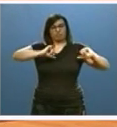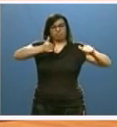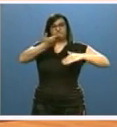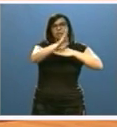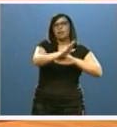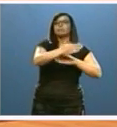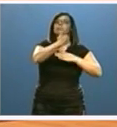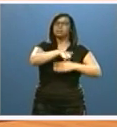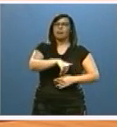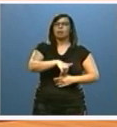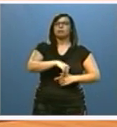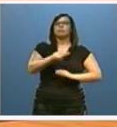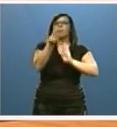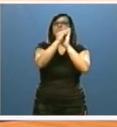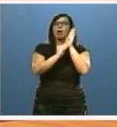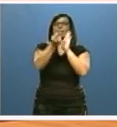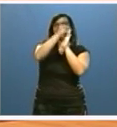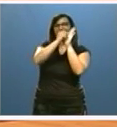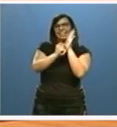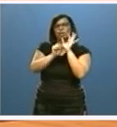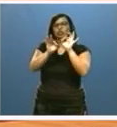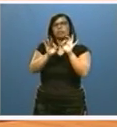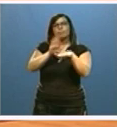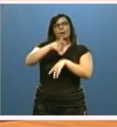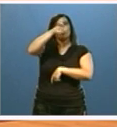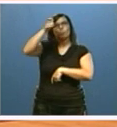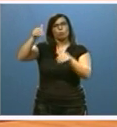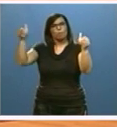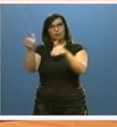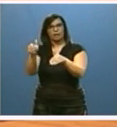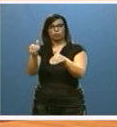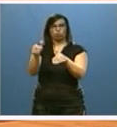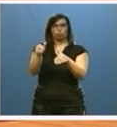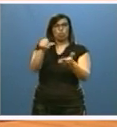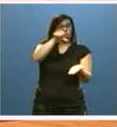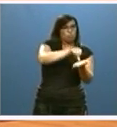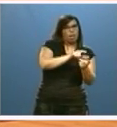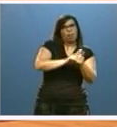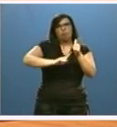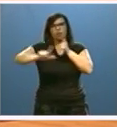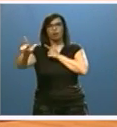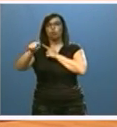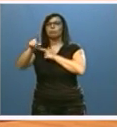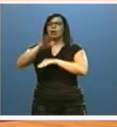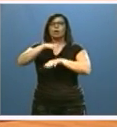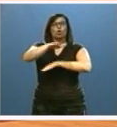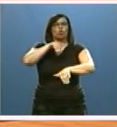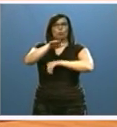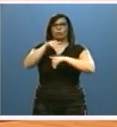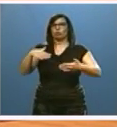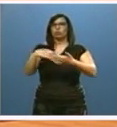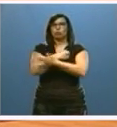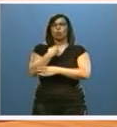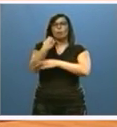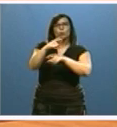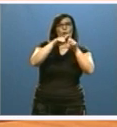ya a incorporar criterios favorables a los municipios pequeños y alejados de las ciudades en todas nuestras convocatorias de apoyo a empresas